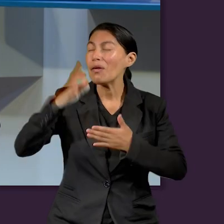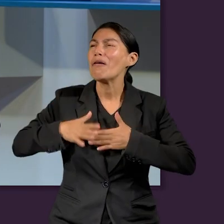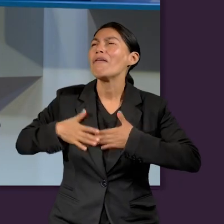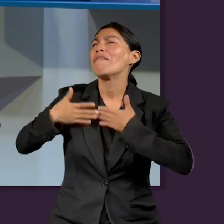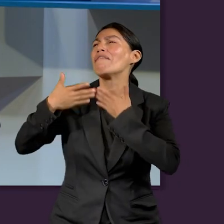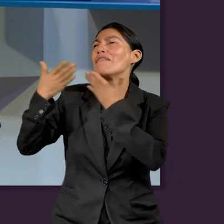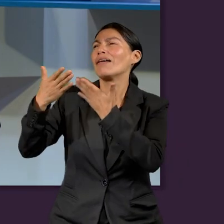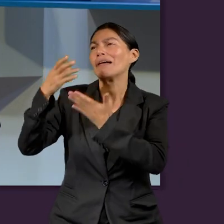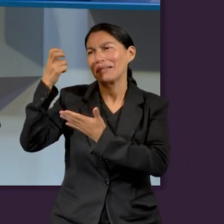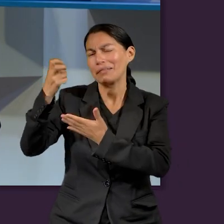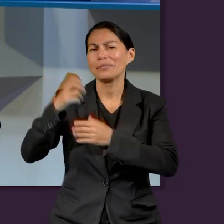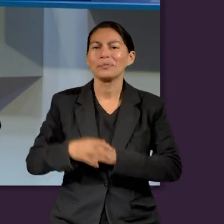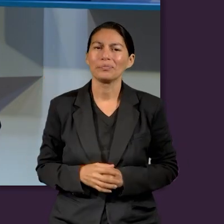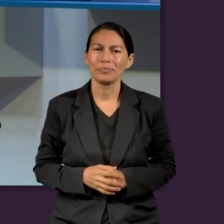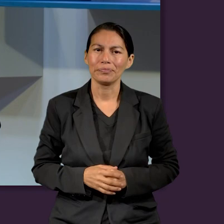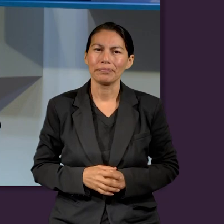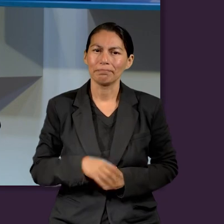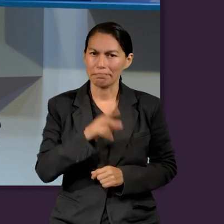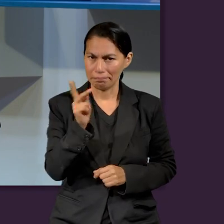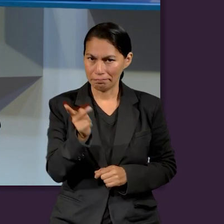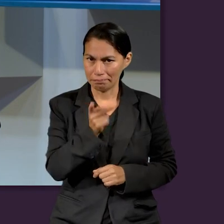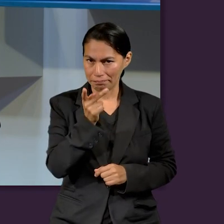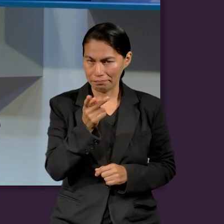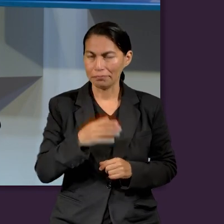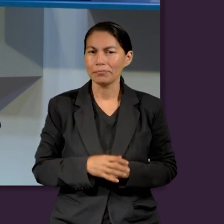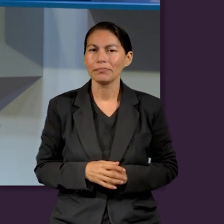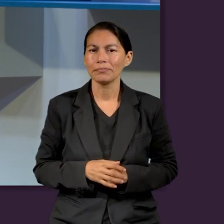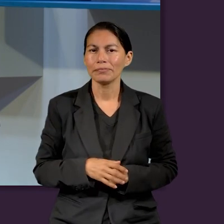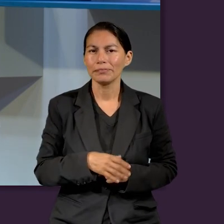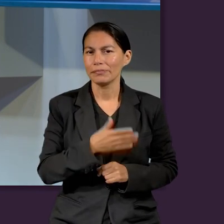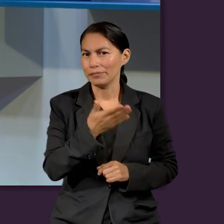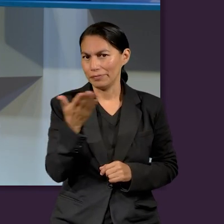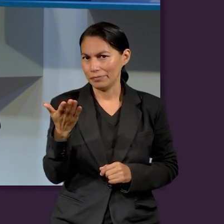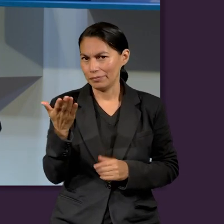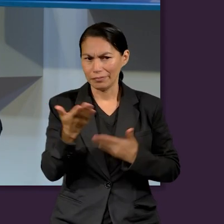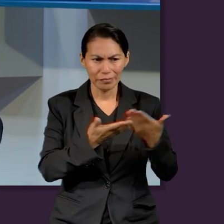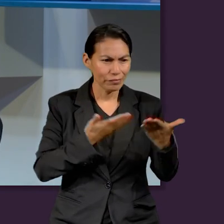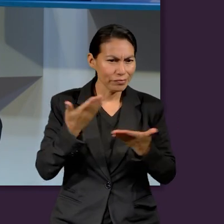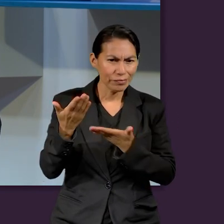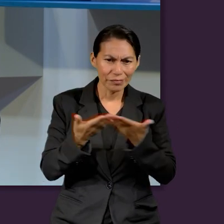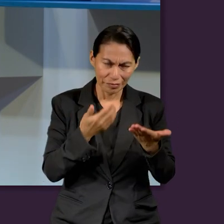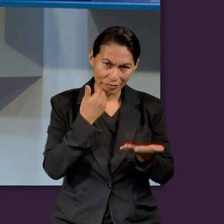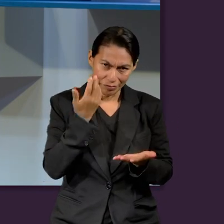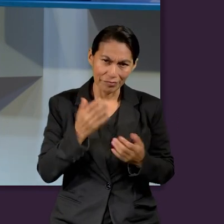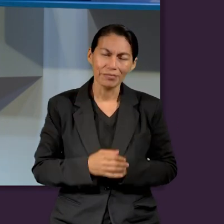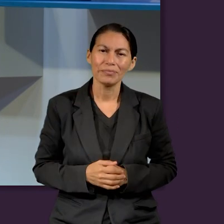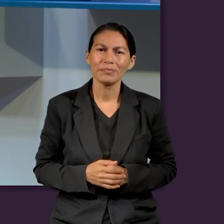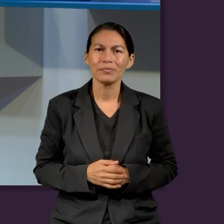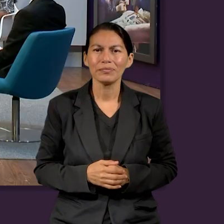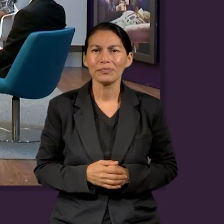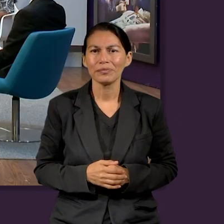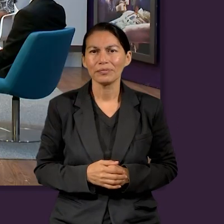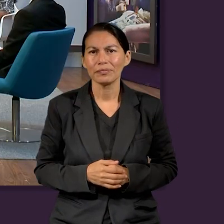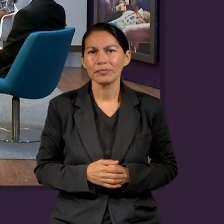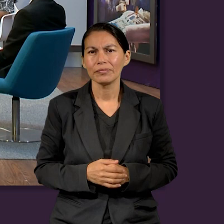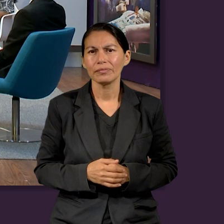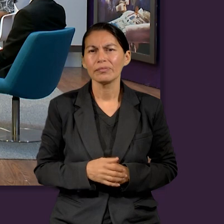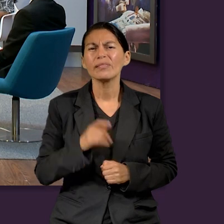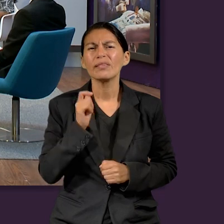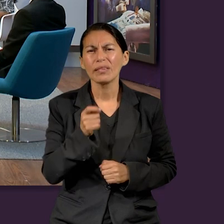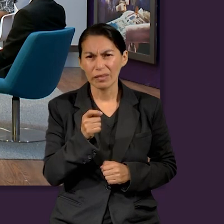Y aquí viene una pregunta muy importante, que yo quisiera que pudiéramos comentar a continuación.